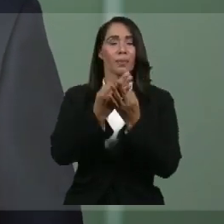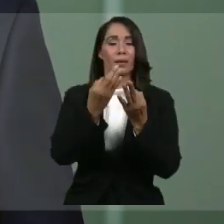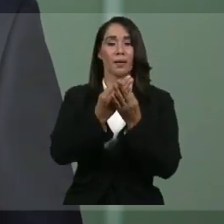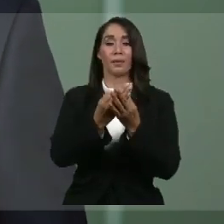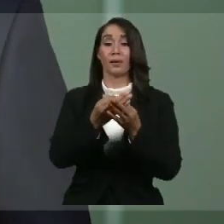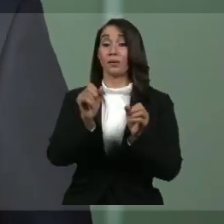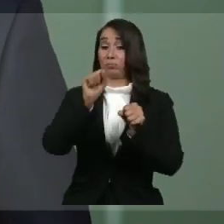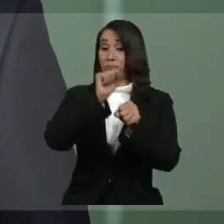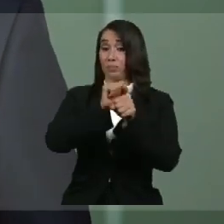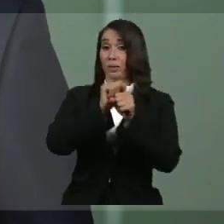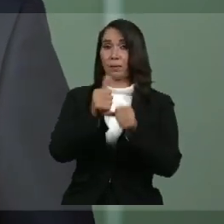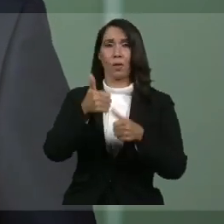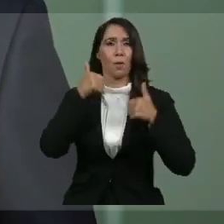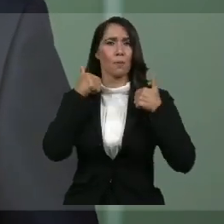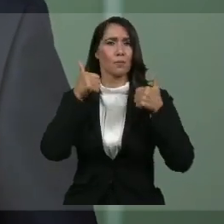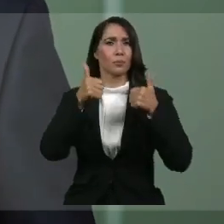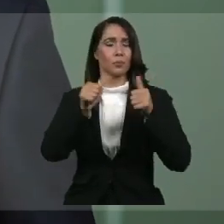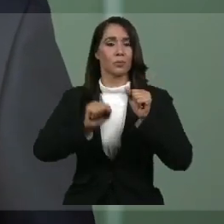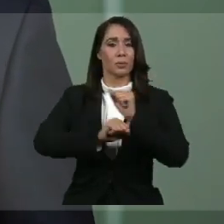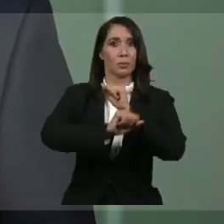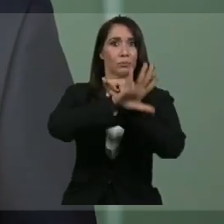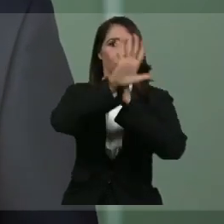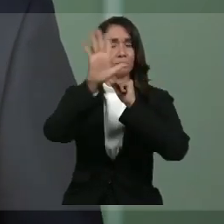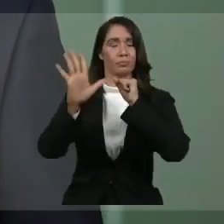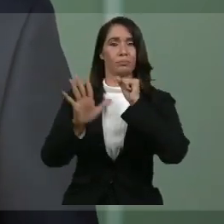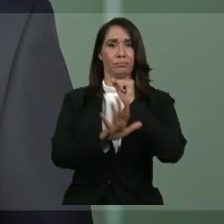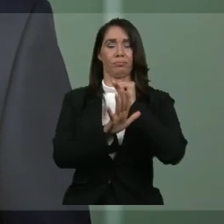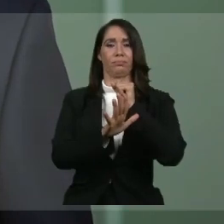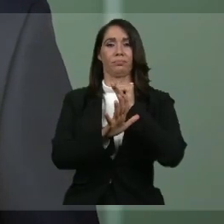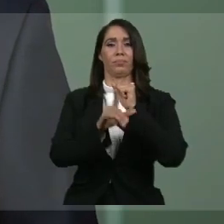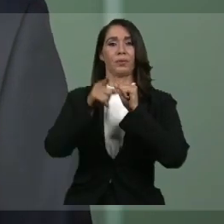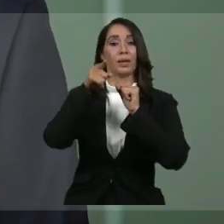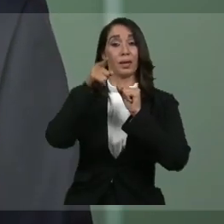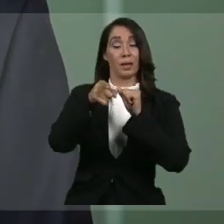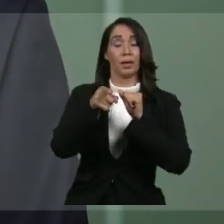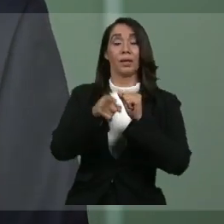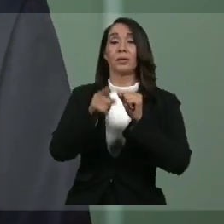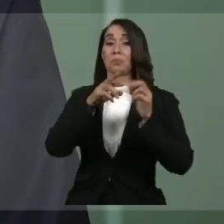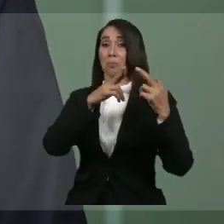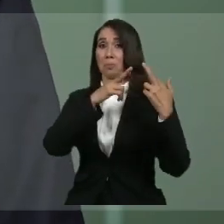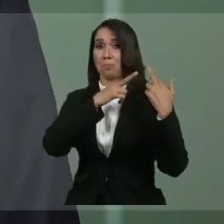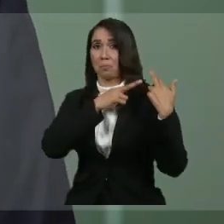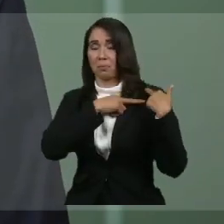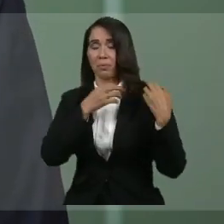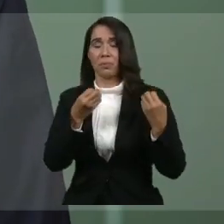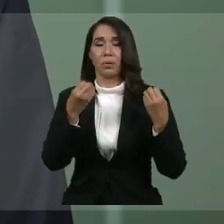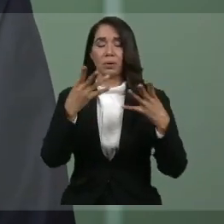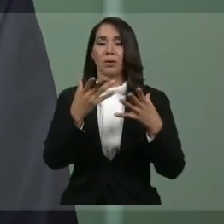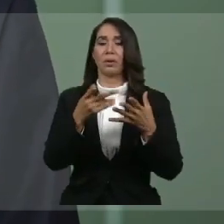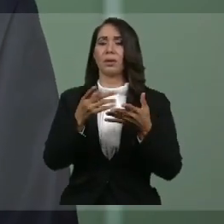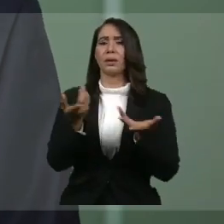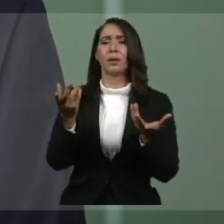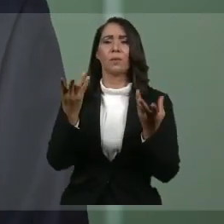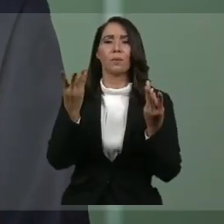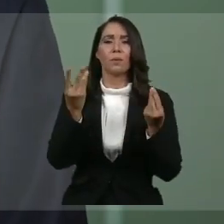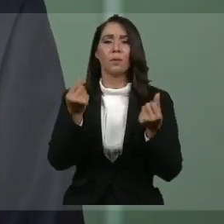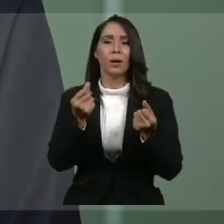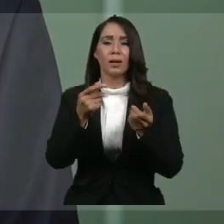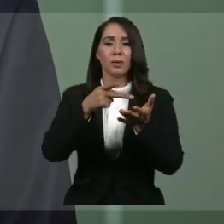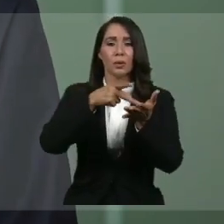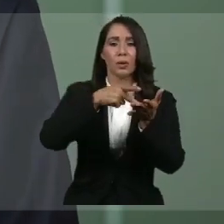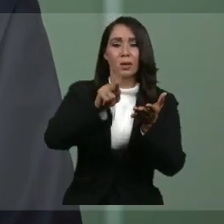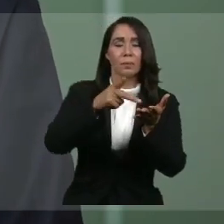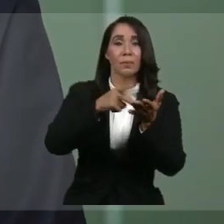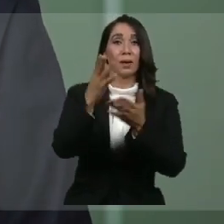transparencia con que han puesto en marcha este plan. Ha hecho posible que ya se haya desembolsado la